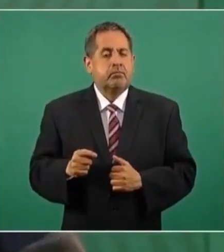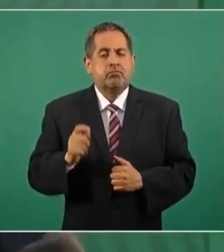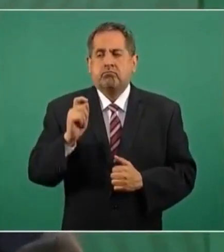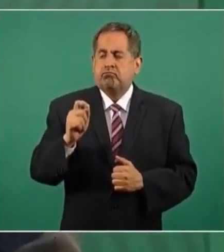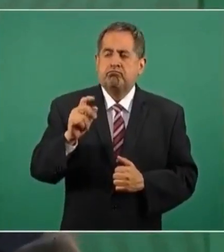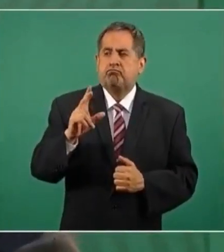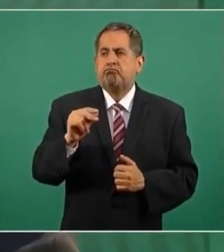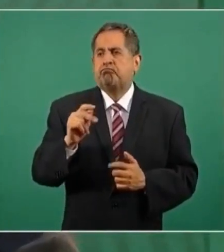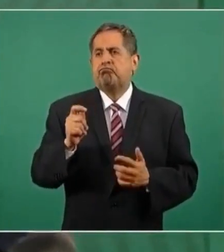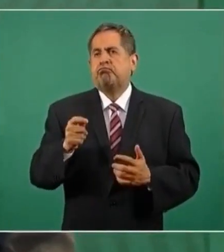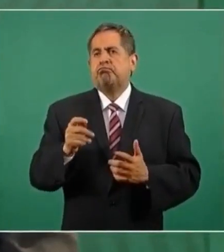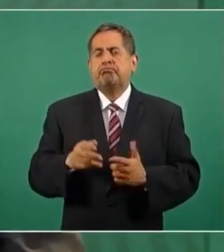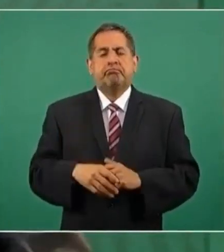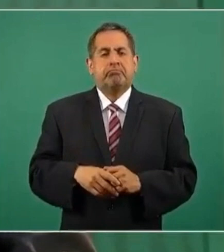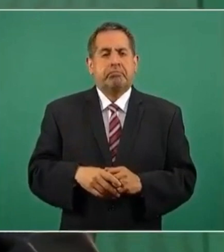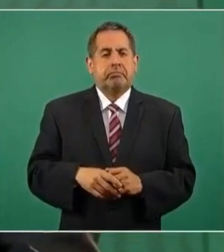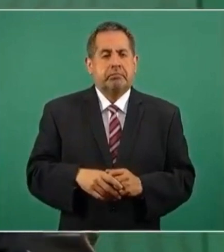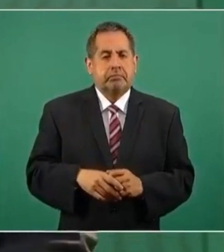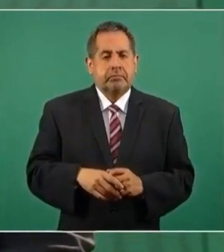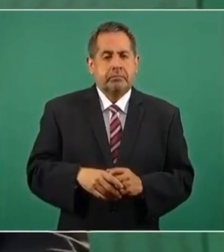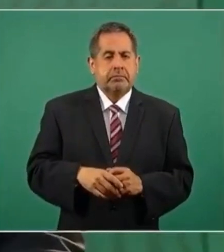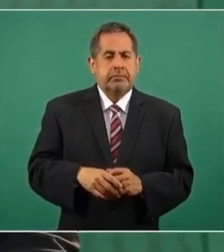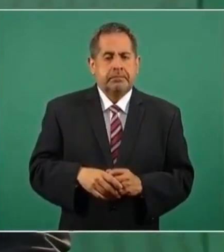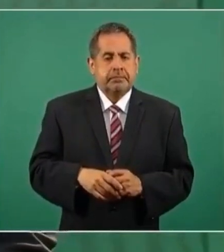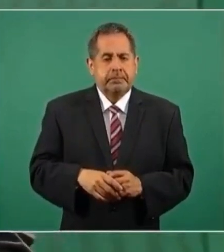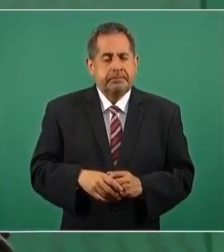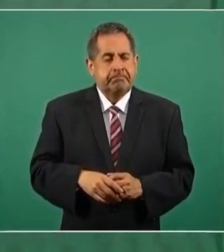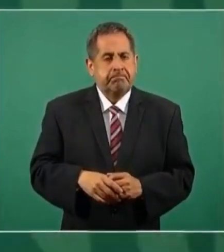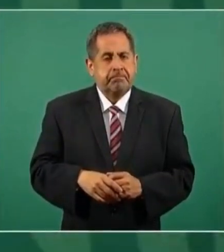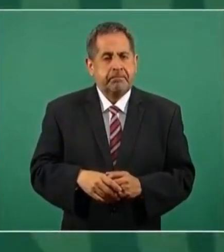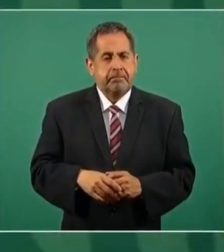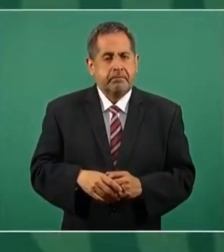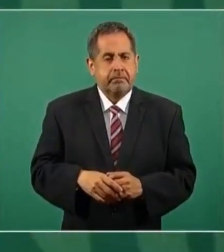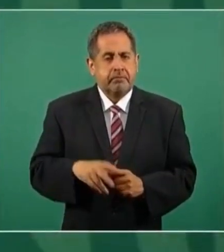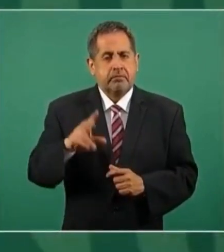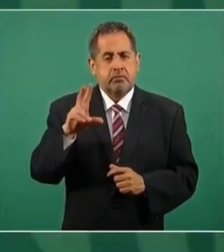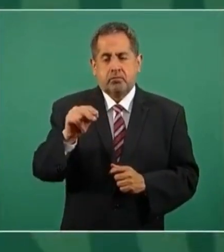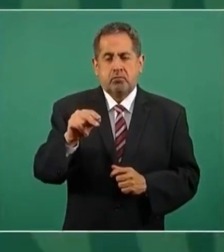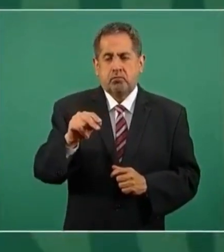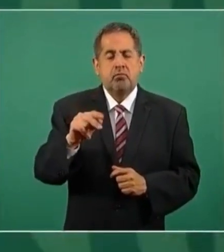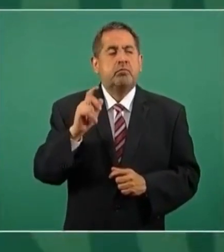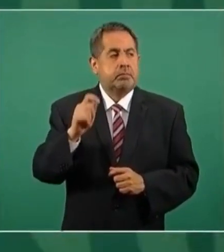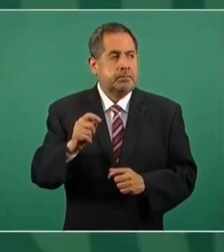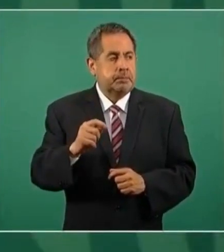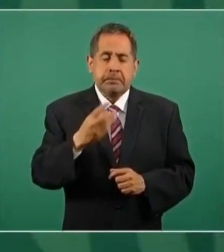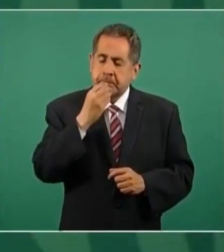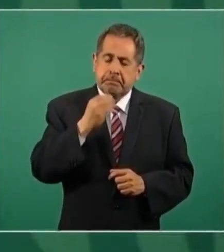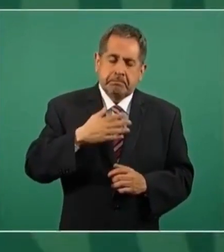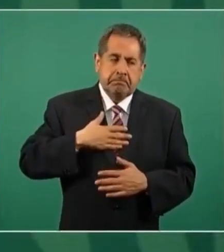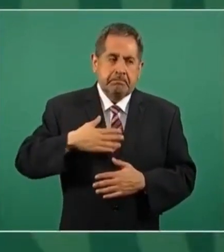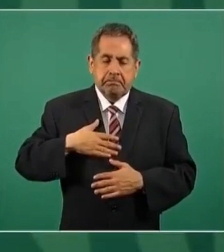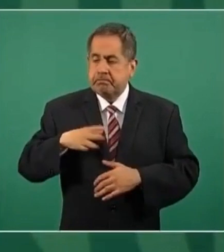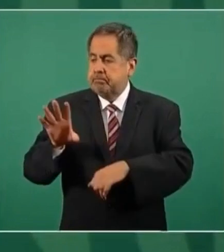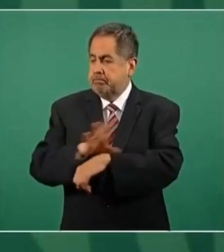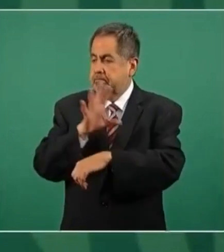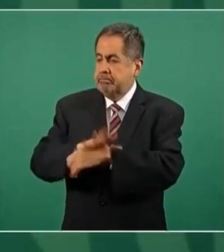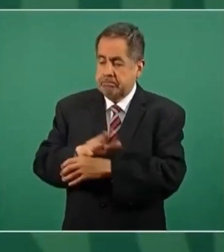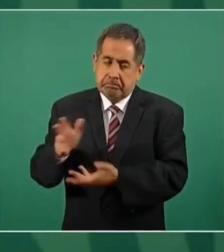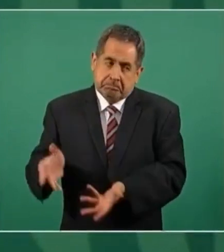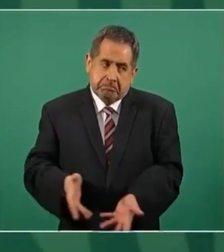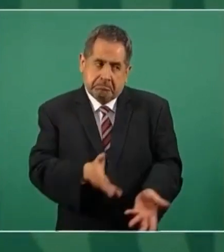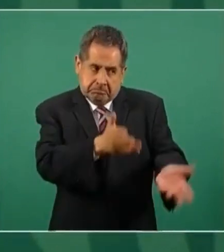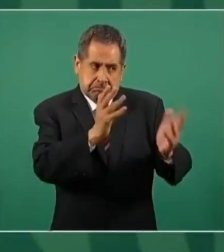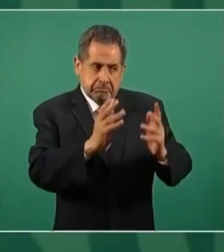no compromete su sector energético